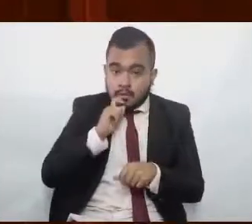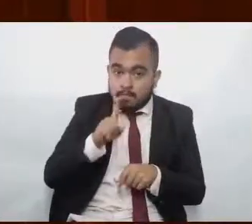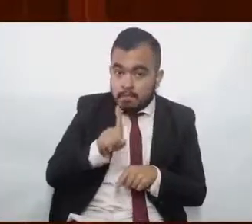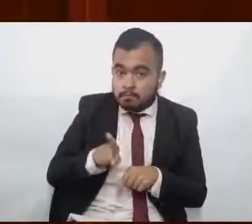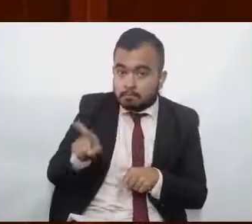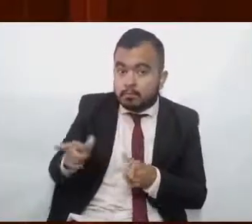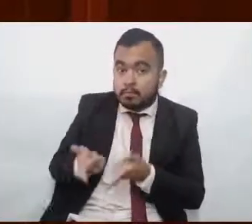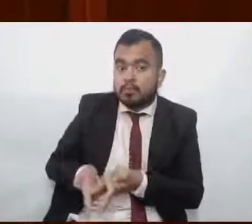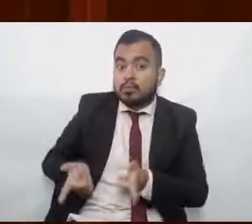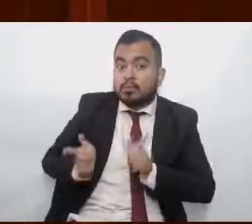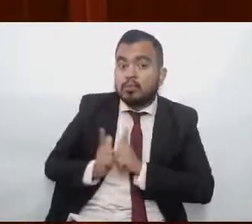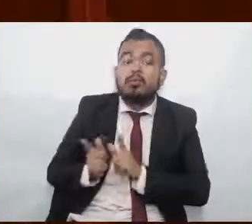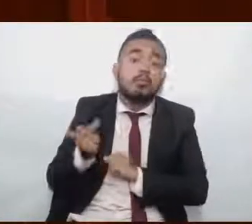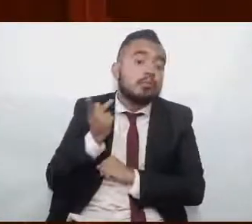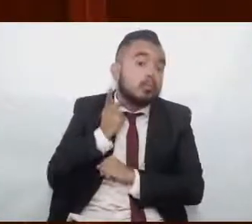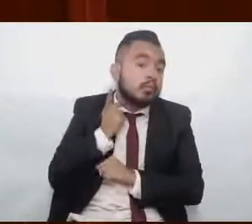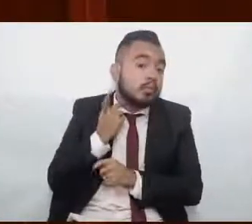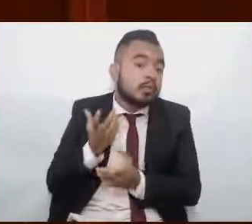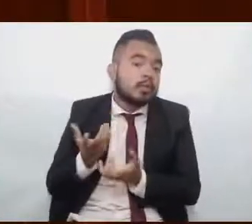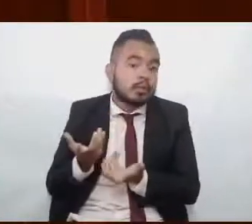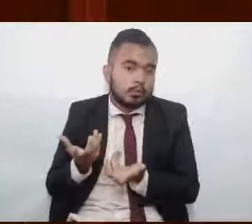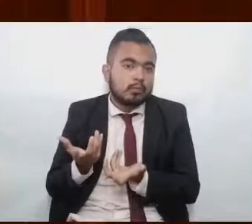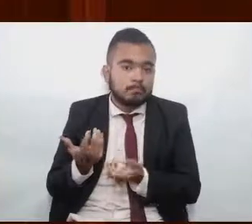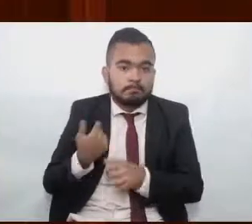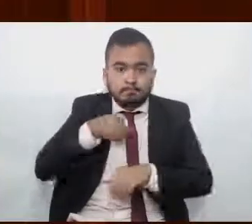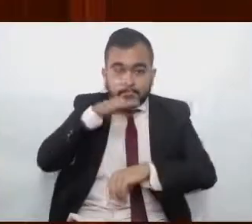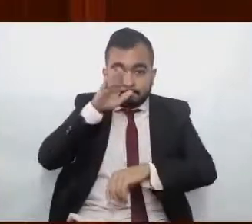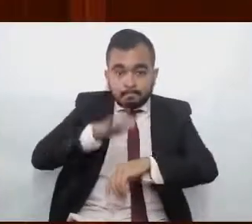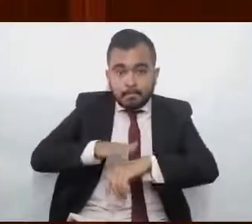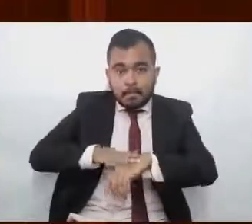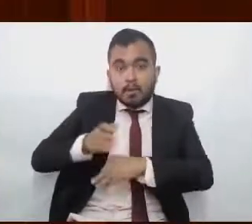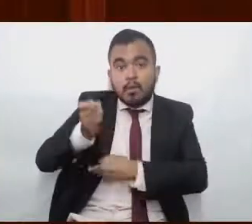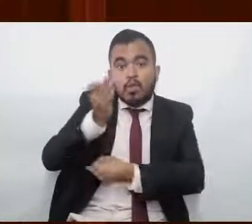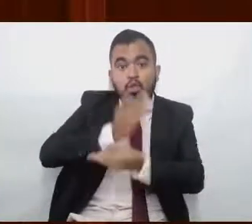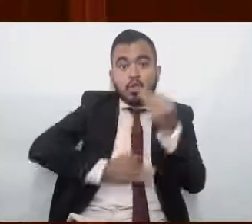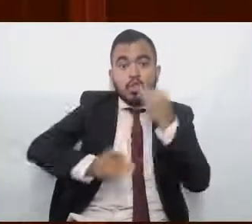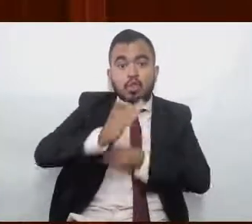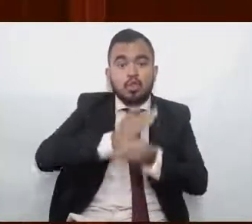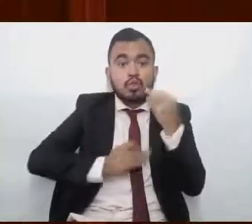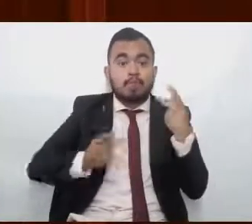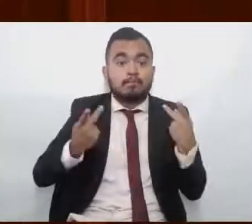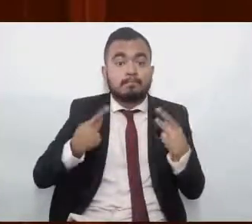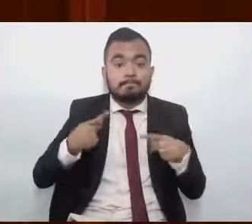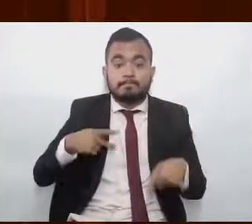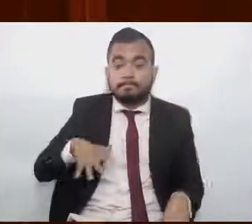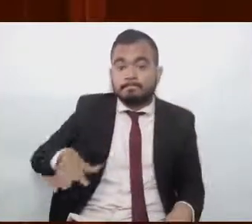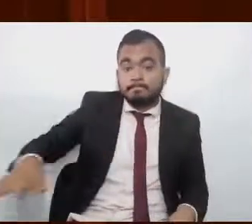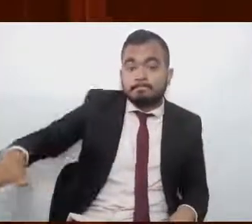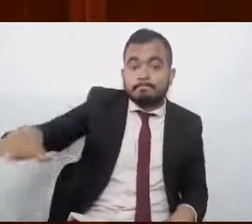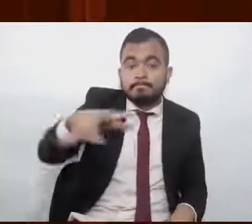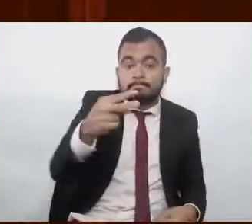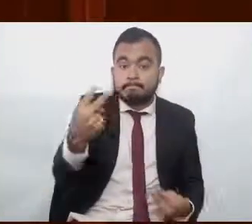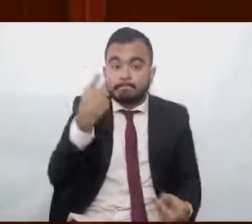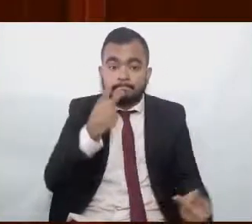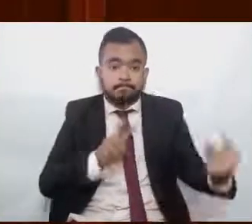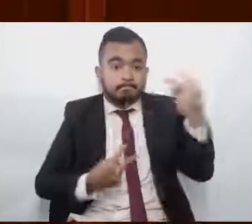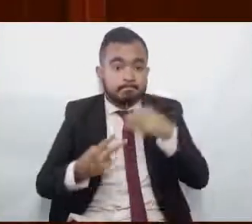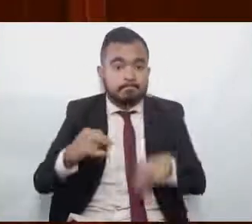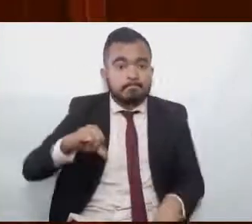Déjenme recordar, recordarles a todos, al pueblo que nos observa, que tiene el interés,